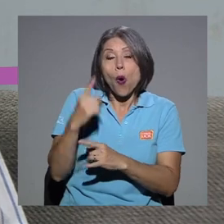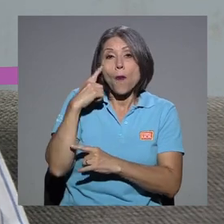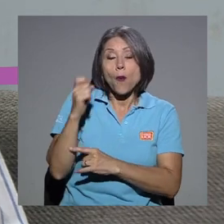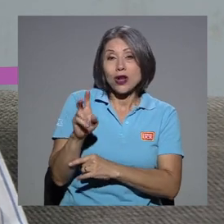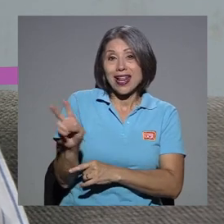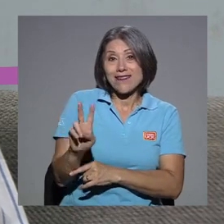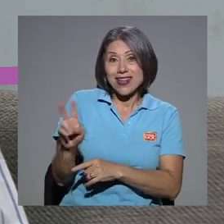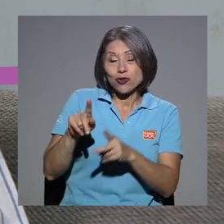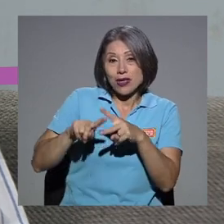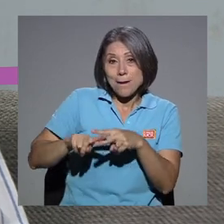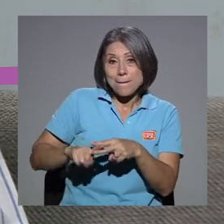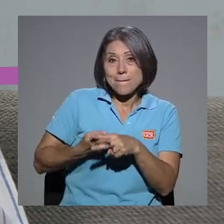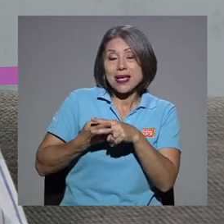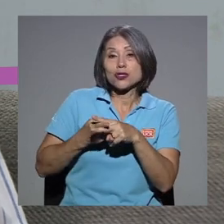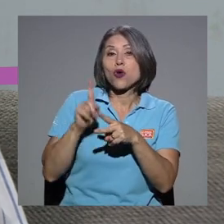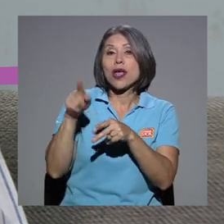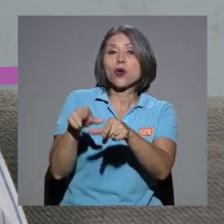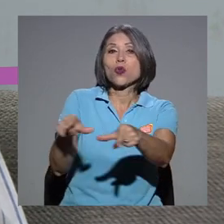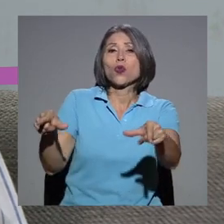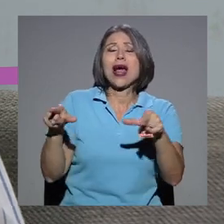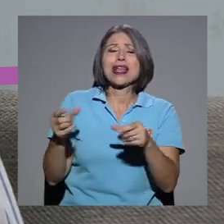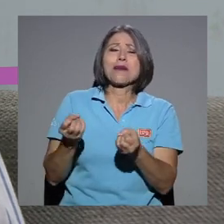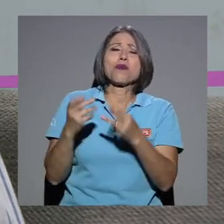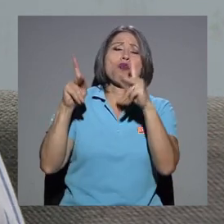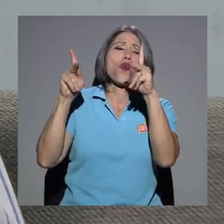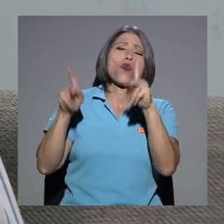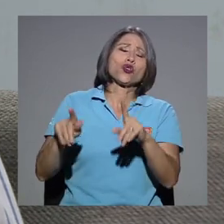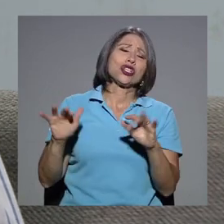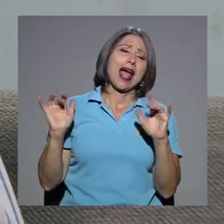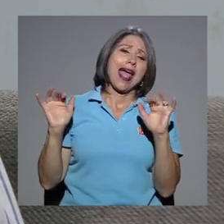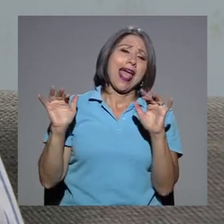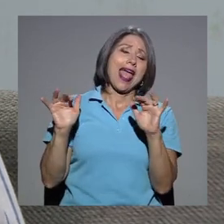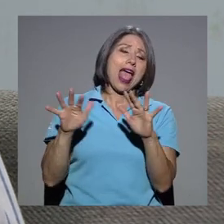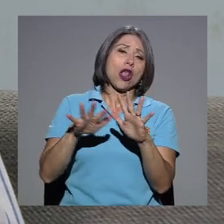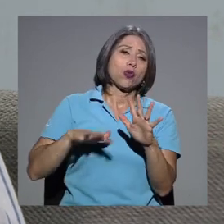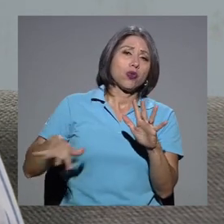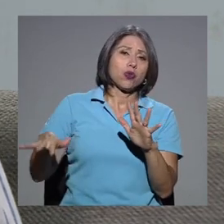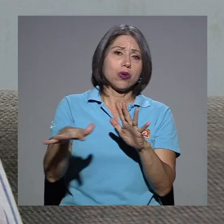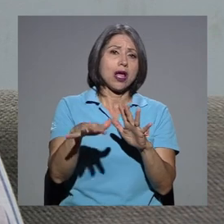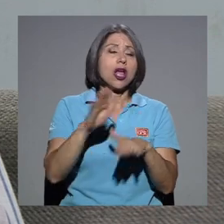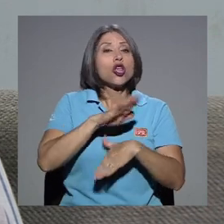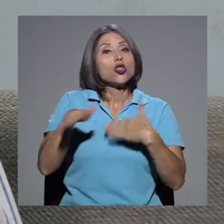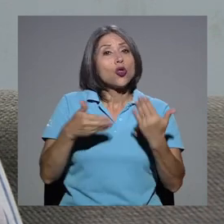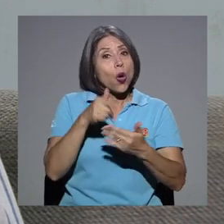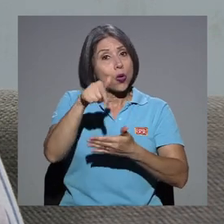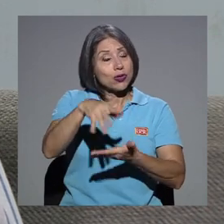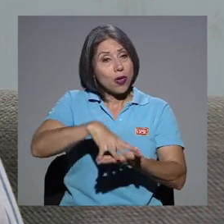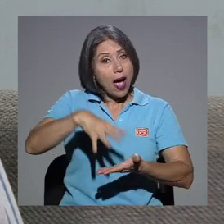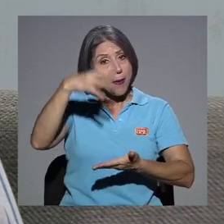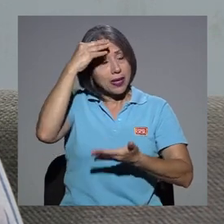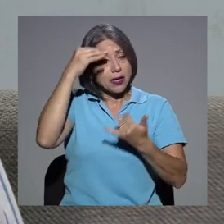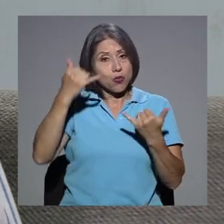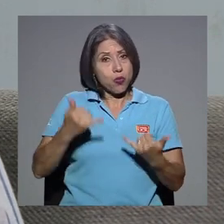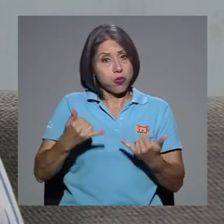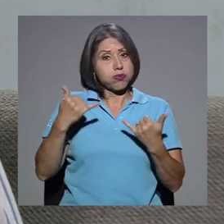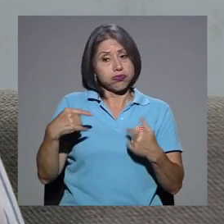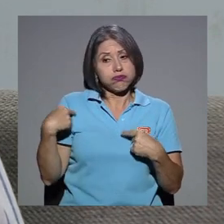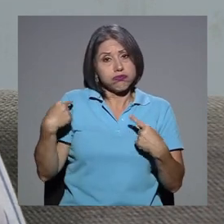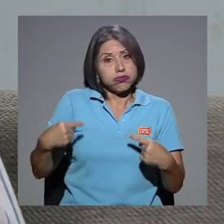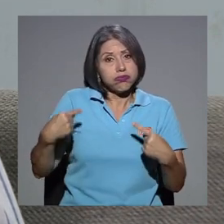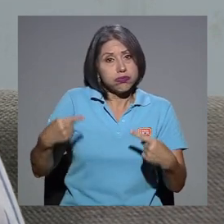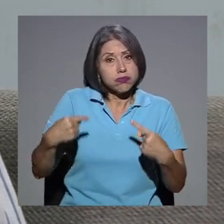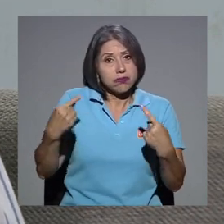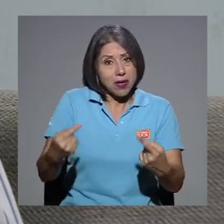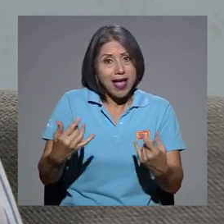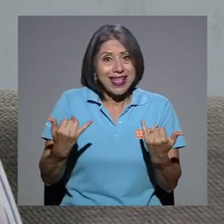empezó en una zona de alta población. Entonces, todo esto estamos aprendiéndolo en el transcurso del brote que